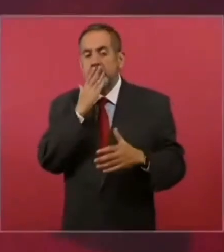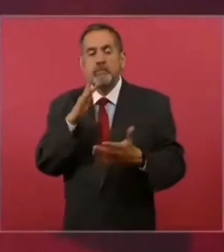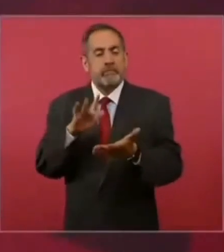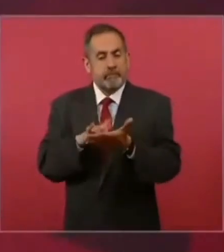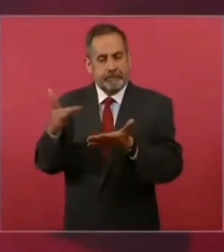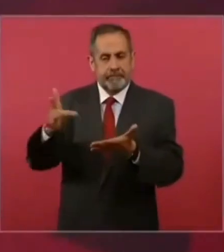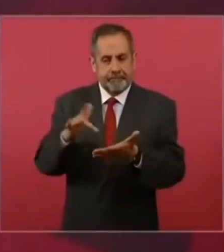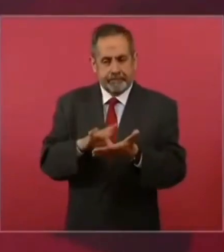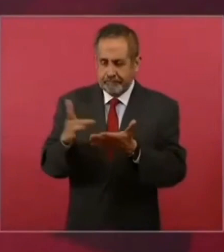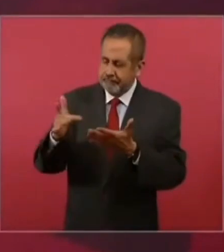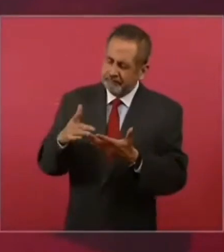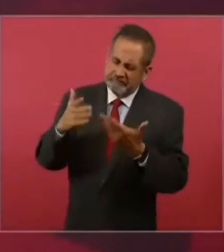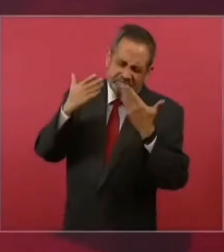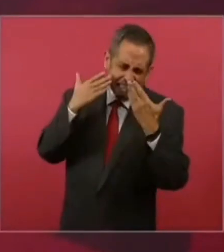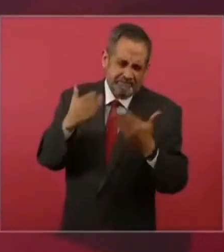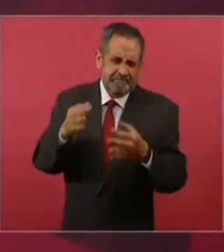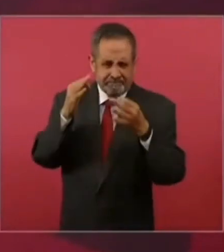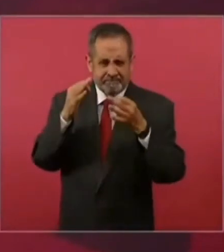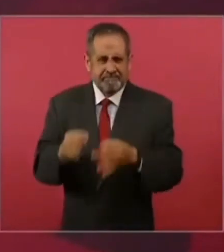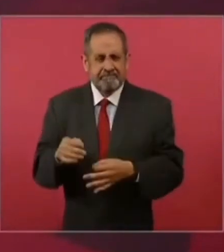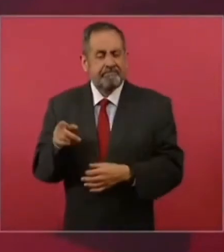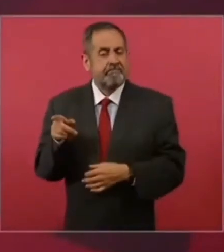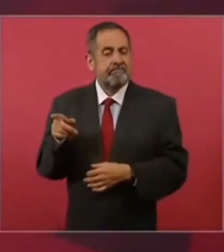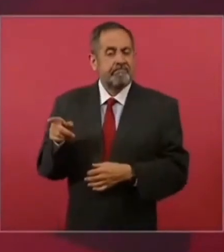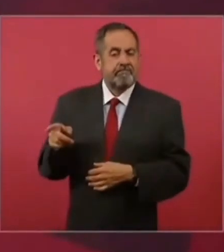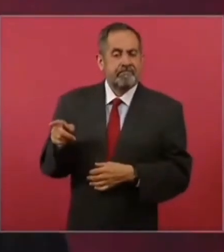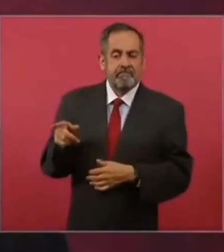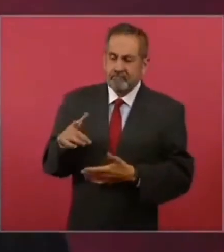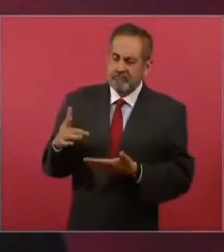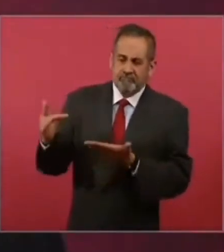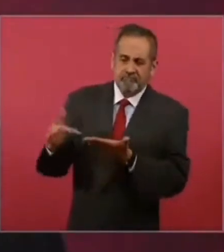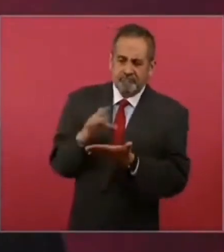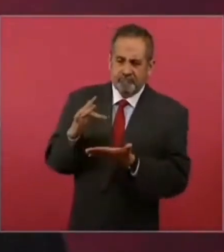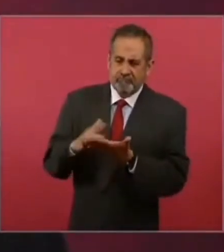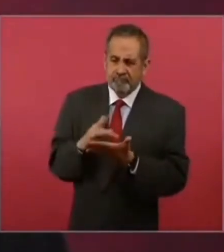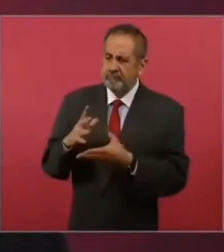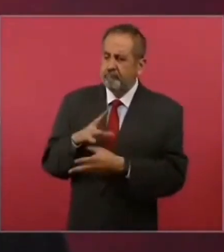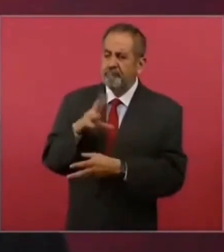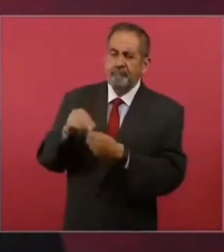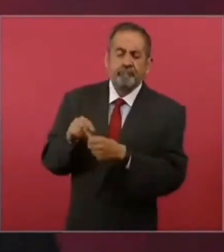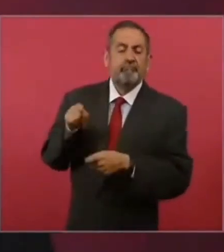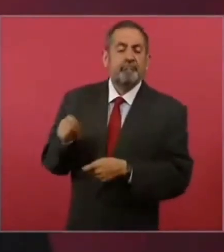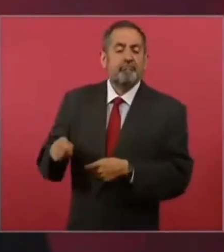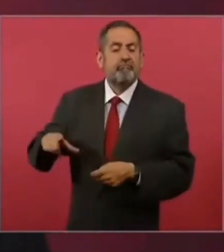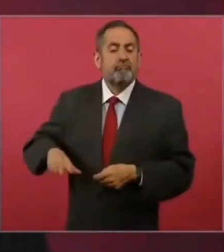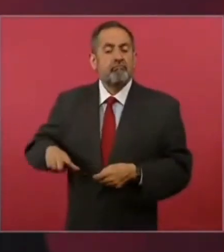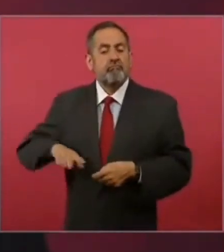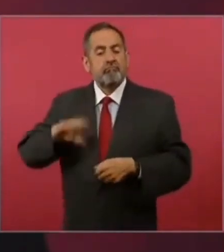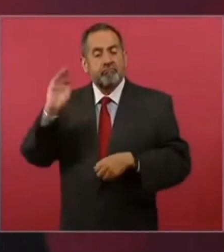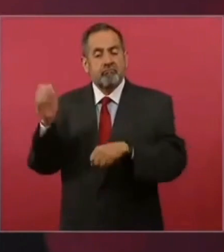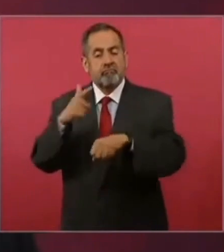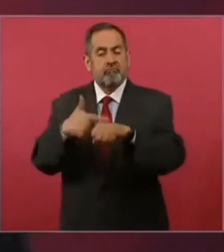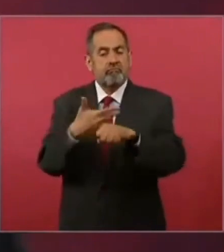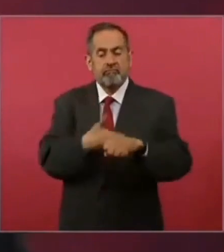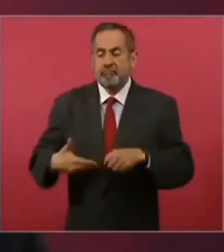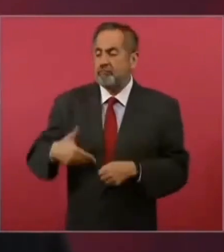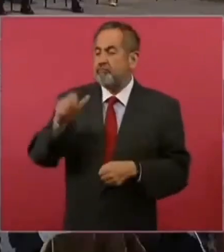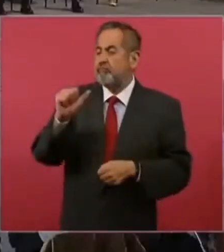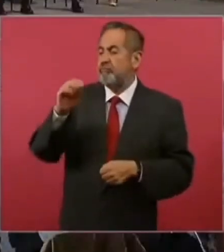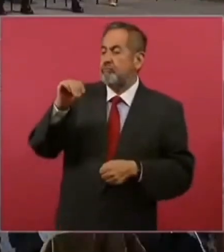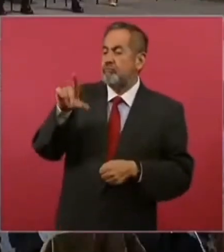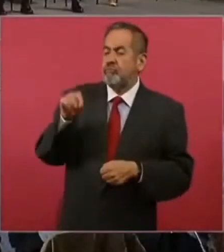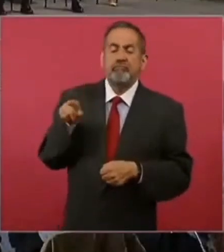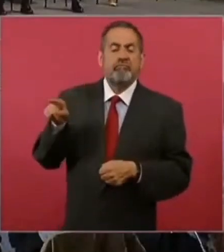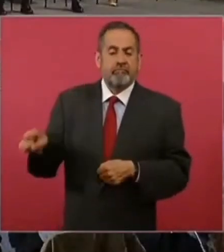gracias al extraordinario apoyo que hemos recibido del gobierno del presidente López Obrador.